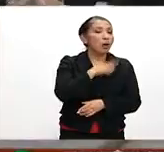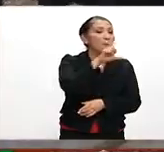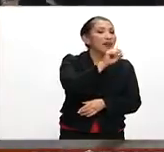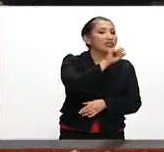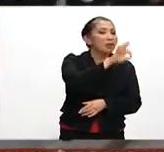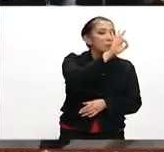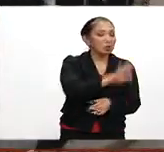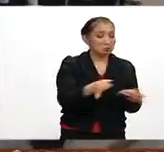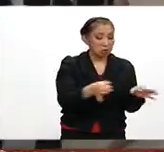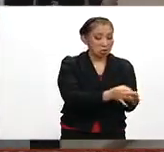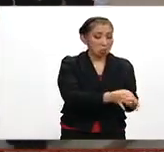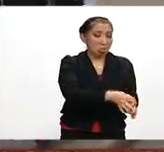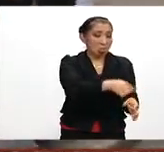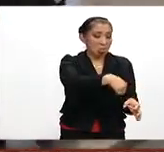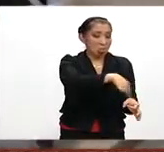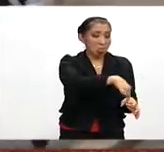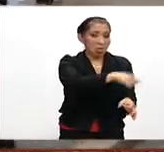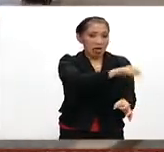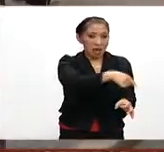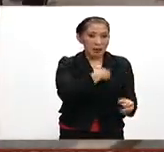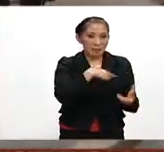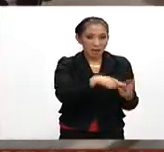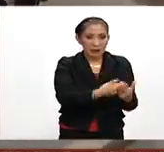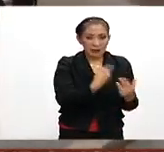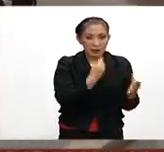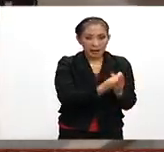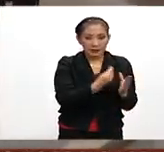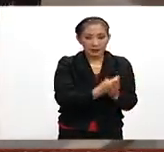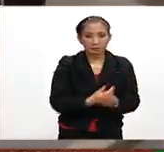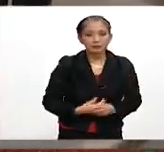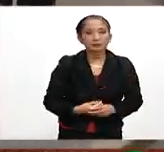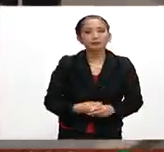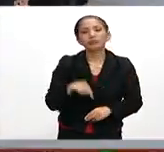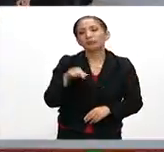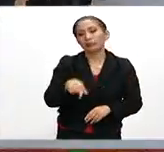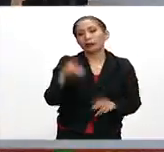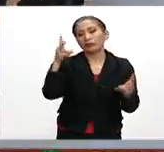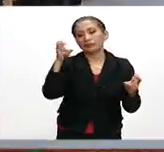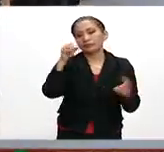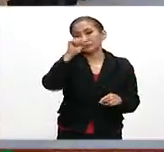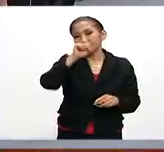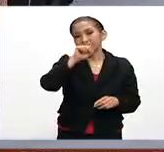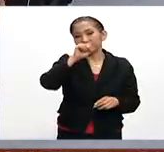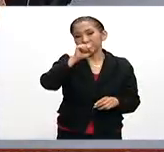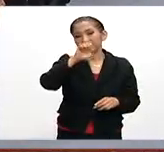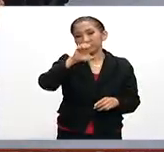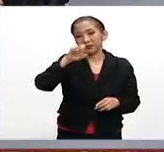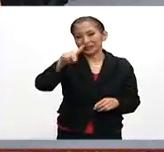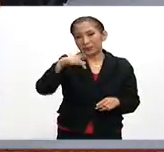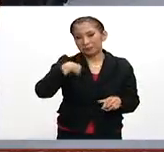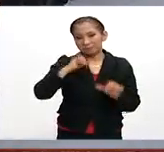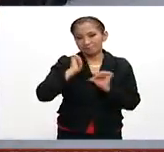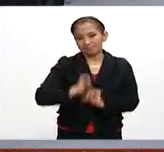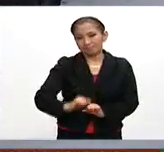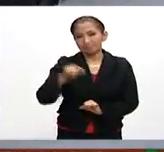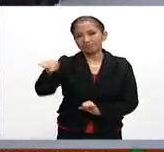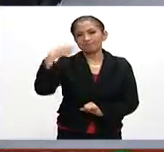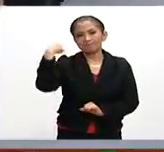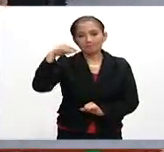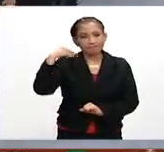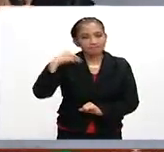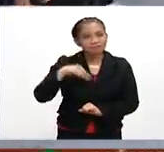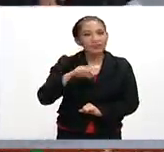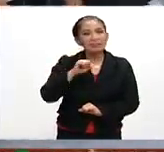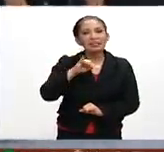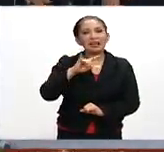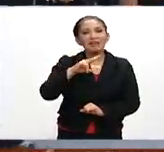20% estarían dando clases. En ese sentido, la secretaria de Educación en Michoacán,